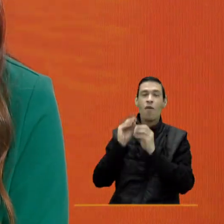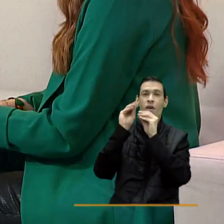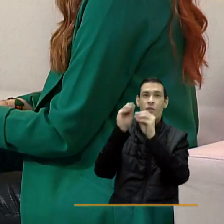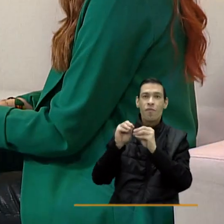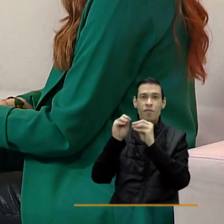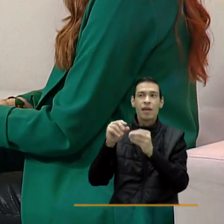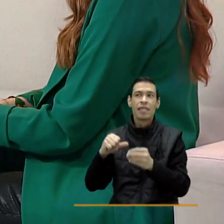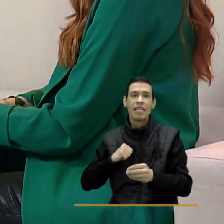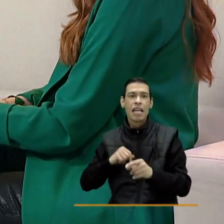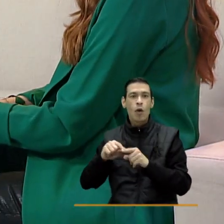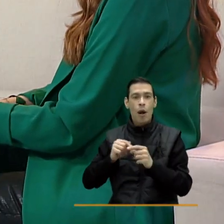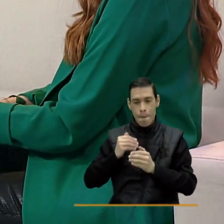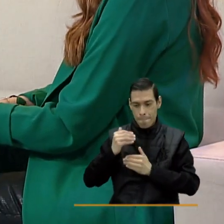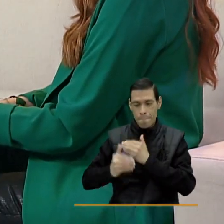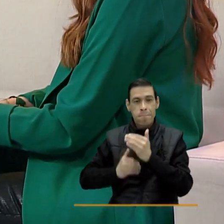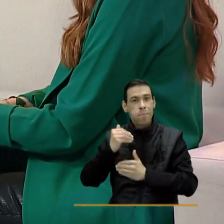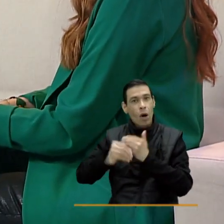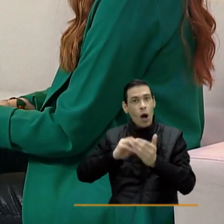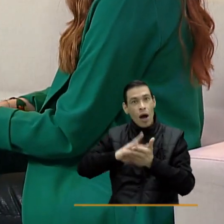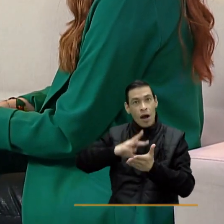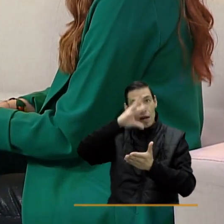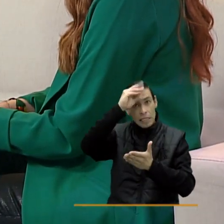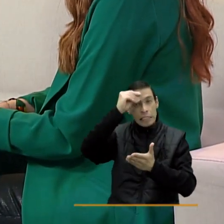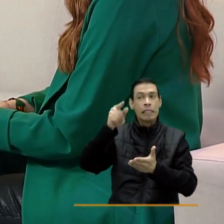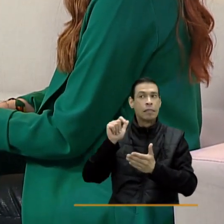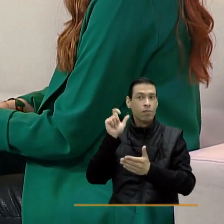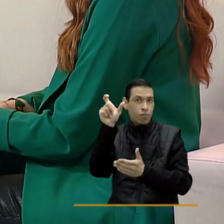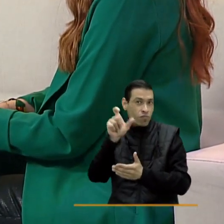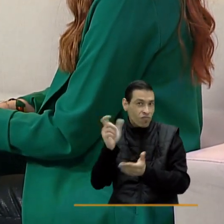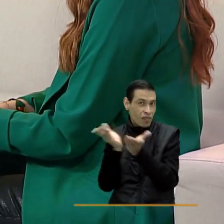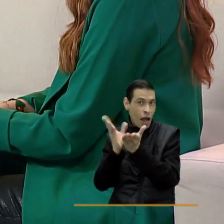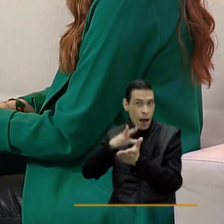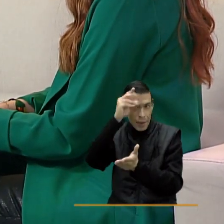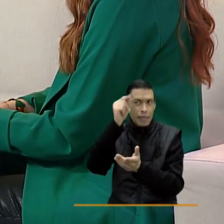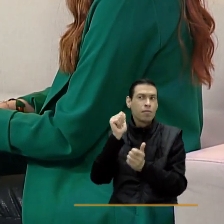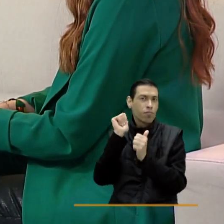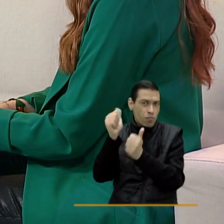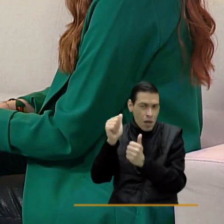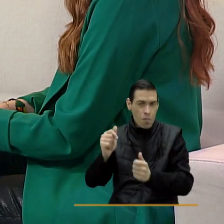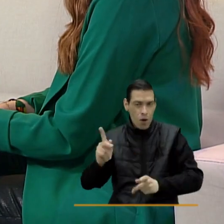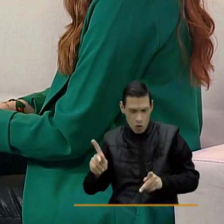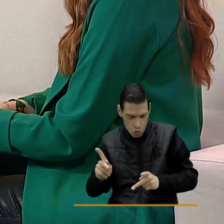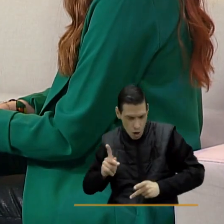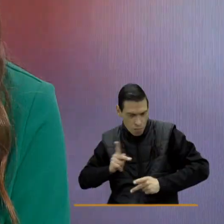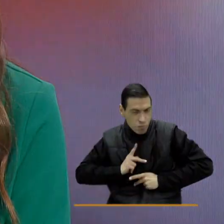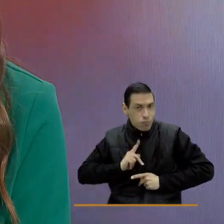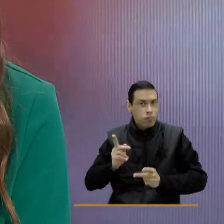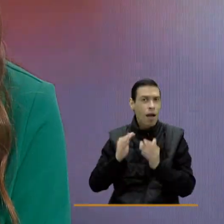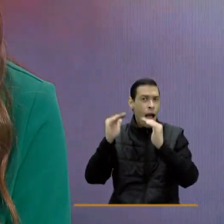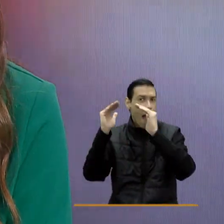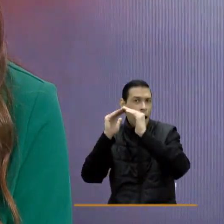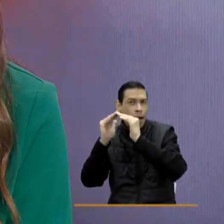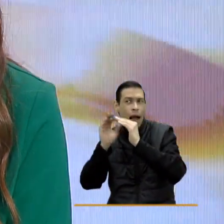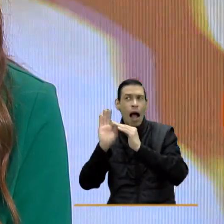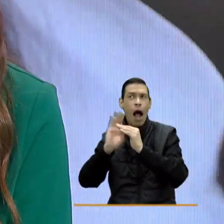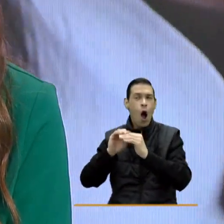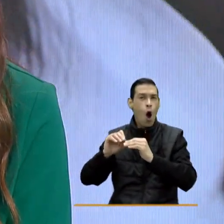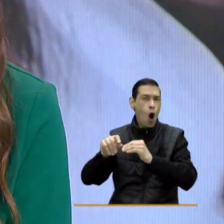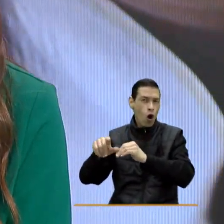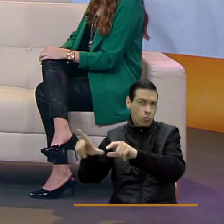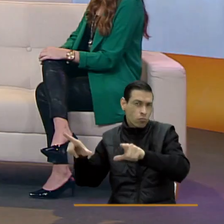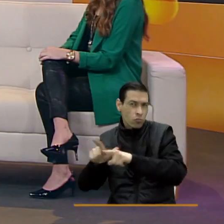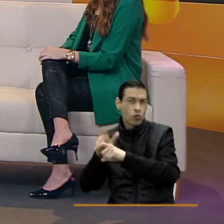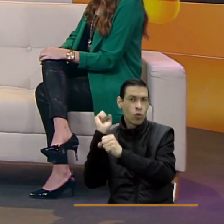está basada en unos procesos de aprendizaje que el chico los puede realizar en su casa o en su sitio de